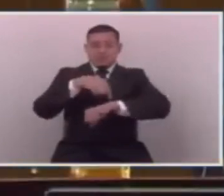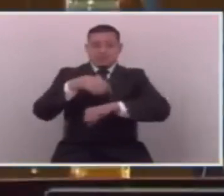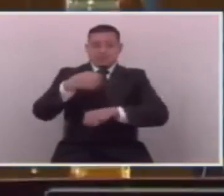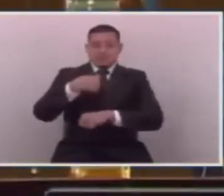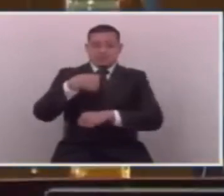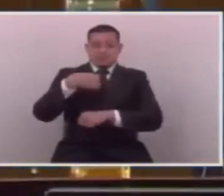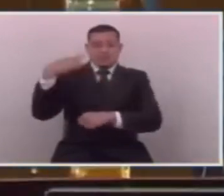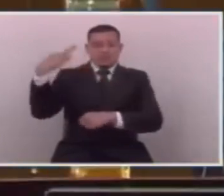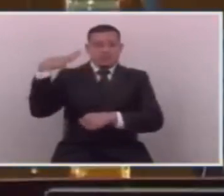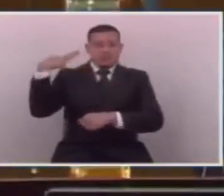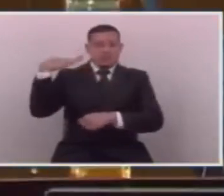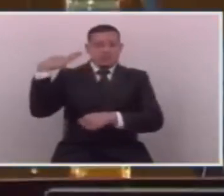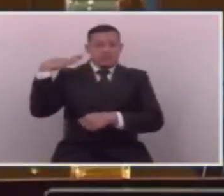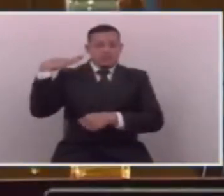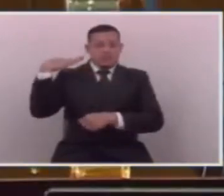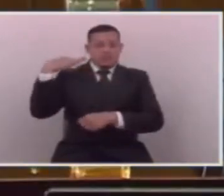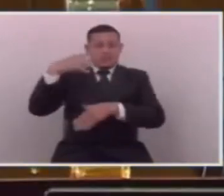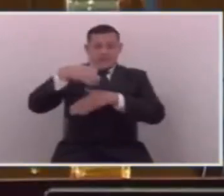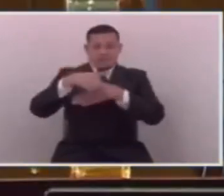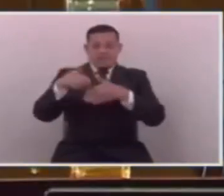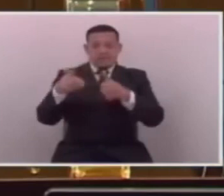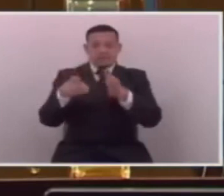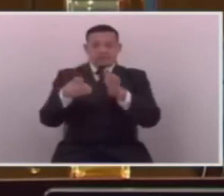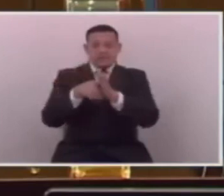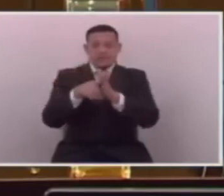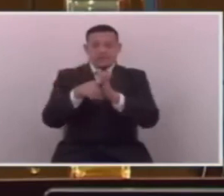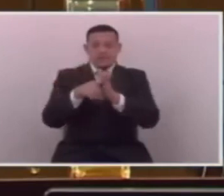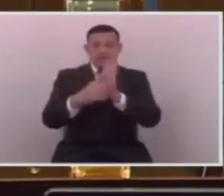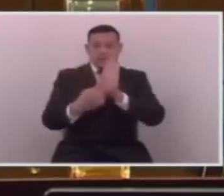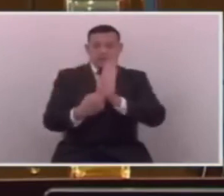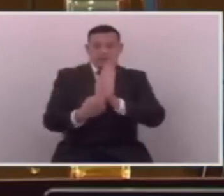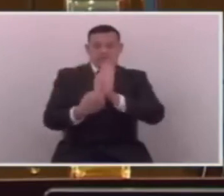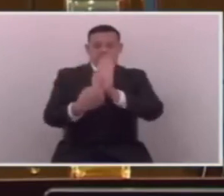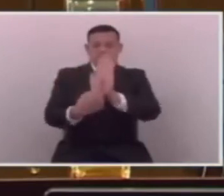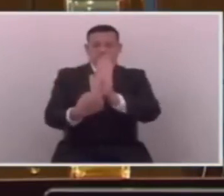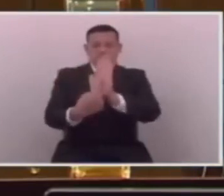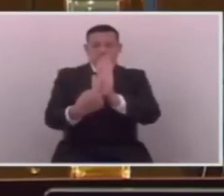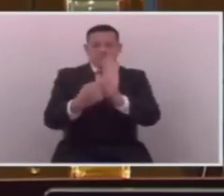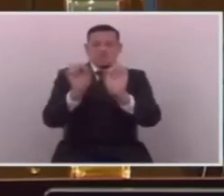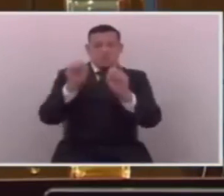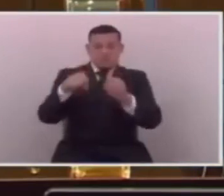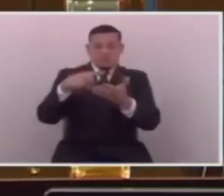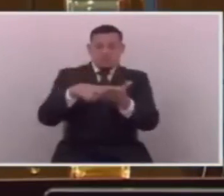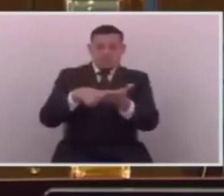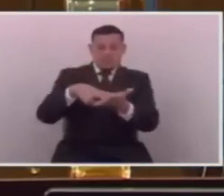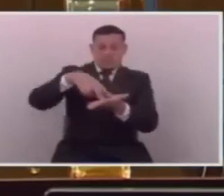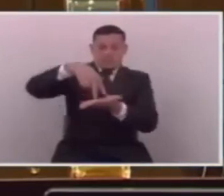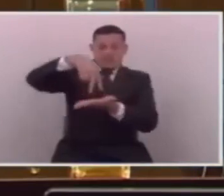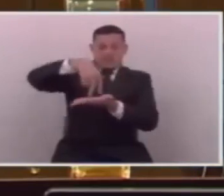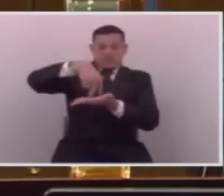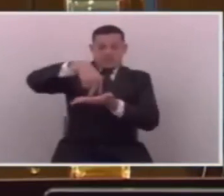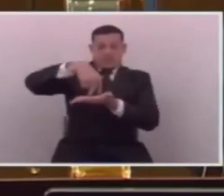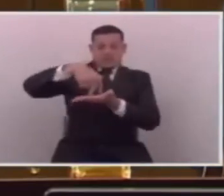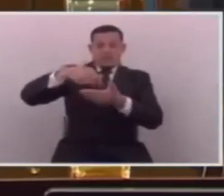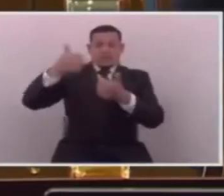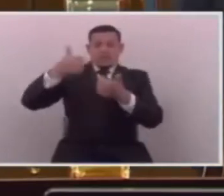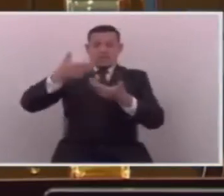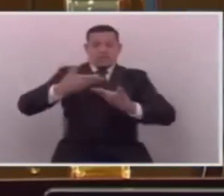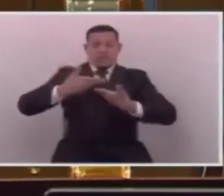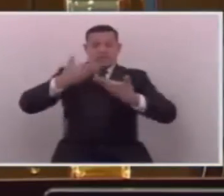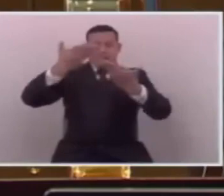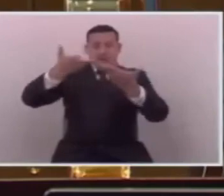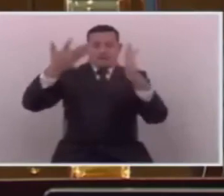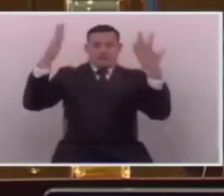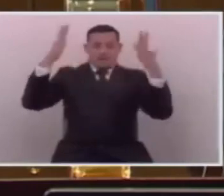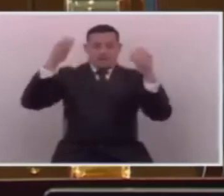invito a los diputados acá presentes a que nos pongamos de pie y les vamos a dar un aplauso de bienvenida a